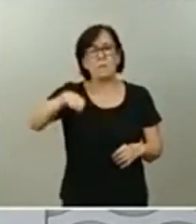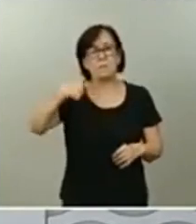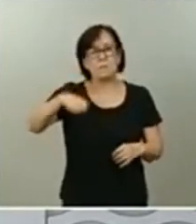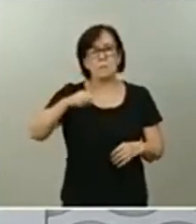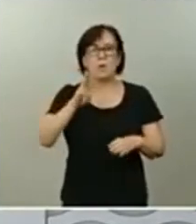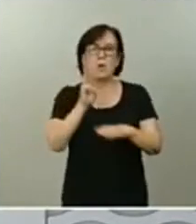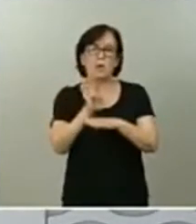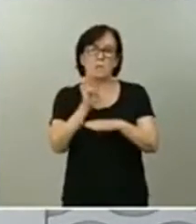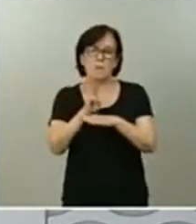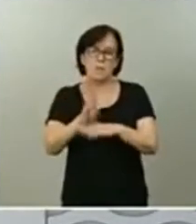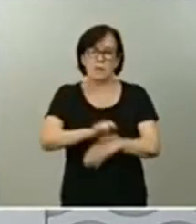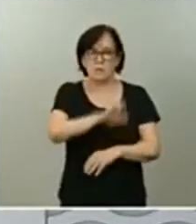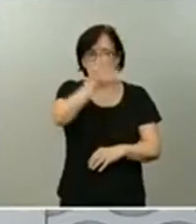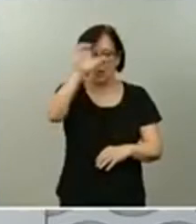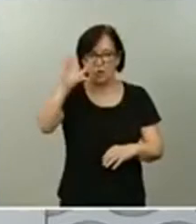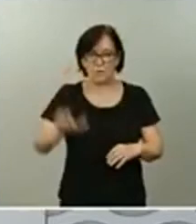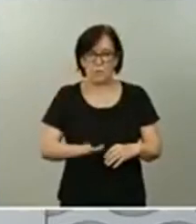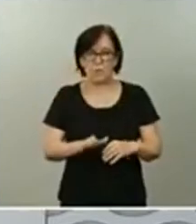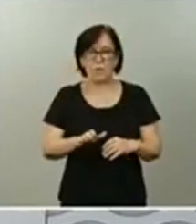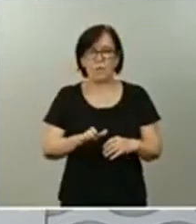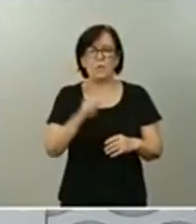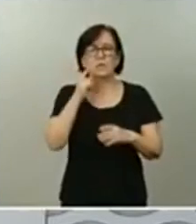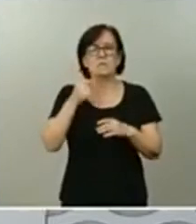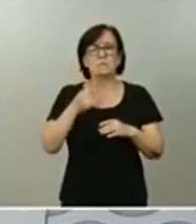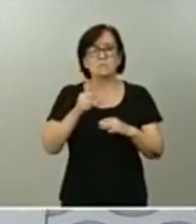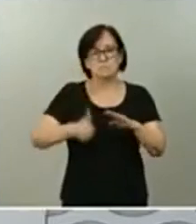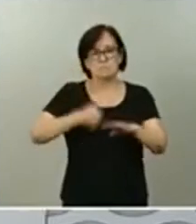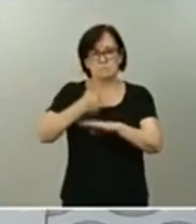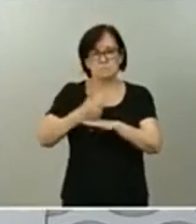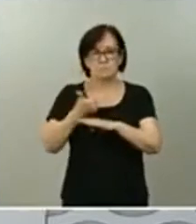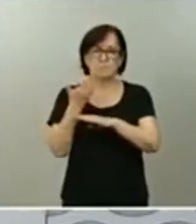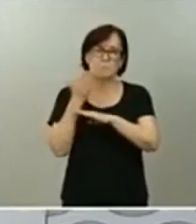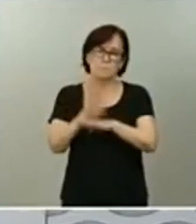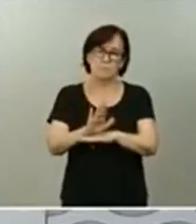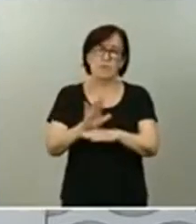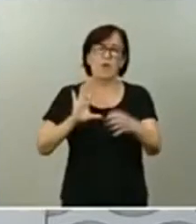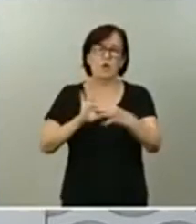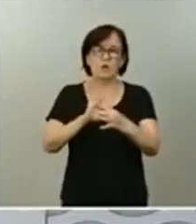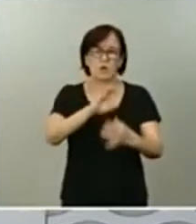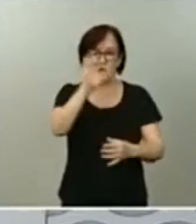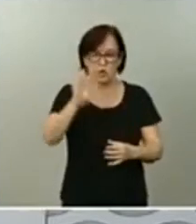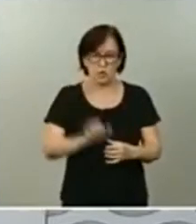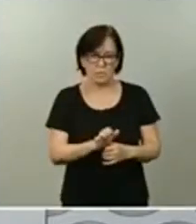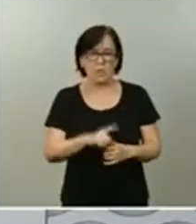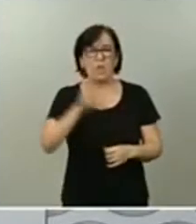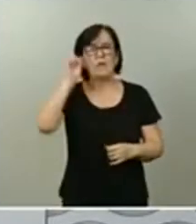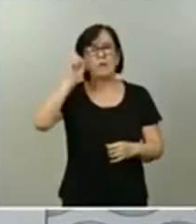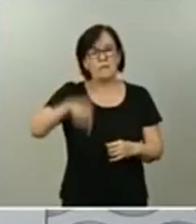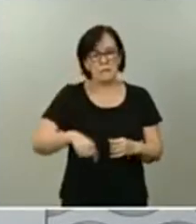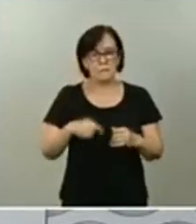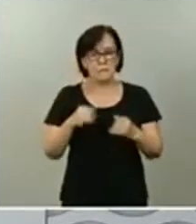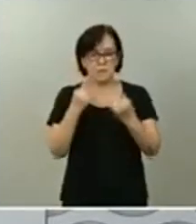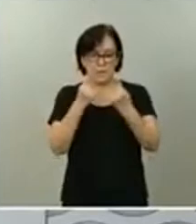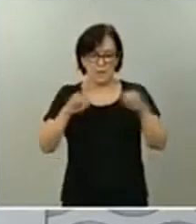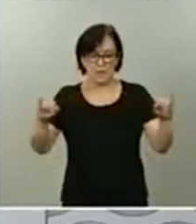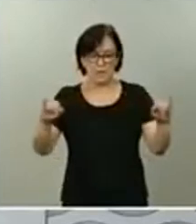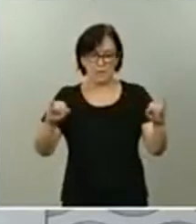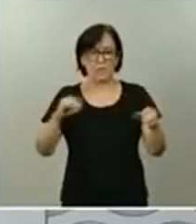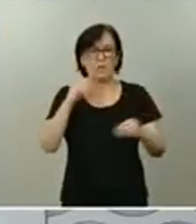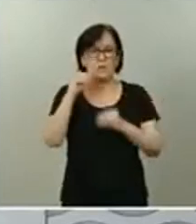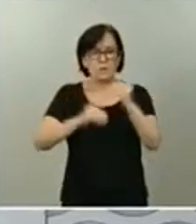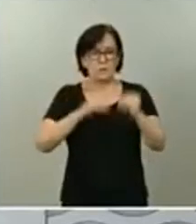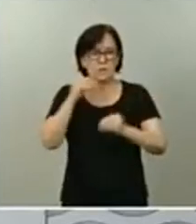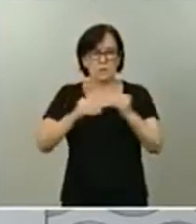Europeo y el alto representante de la Unión Europea. Igualmente, también el acto tenemos previsto que cuente con la